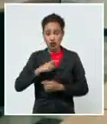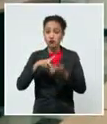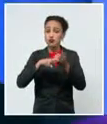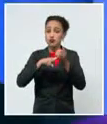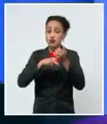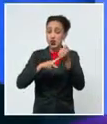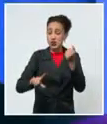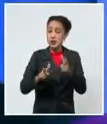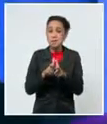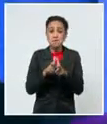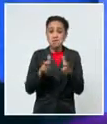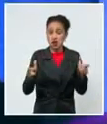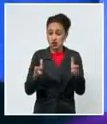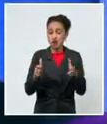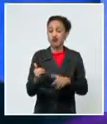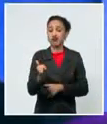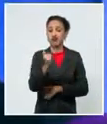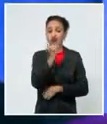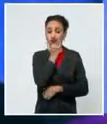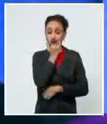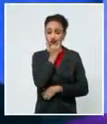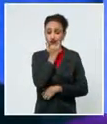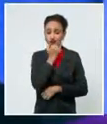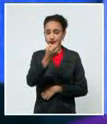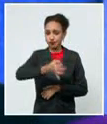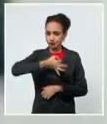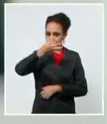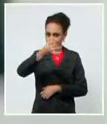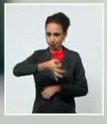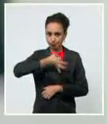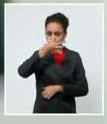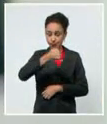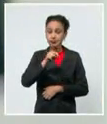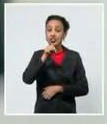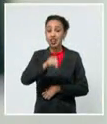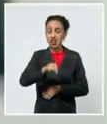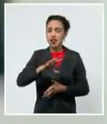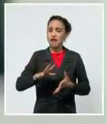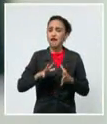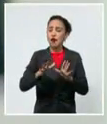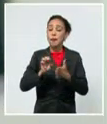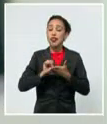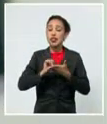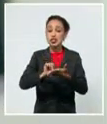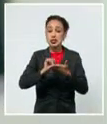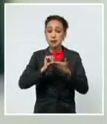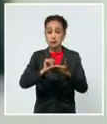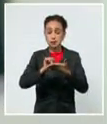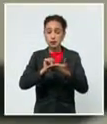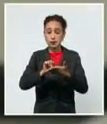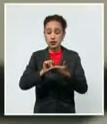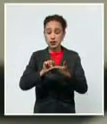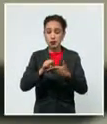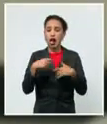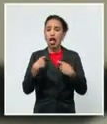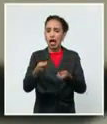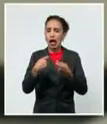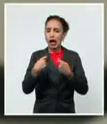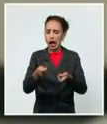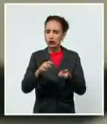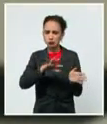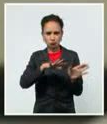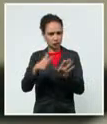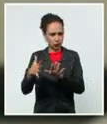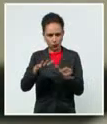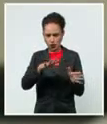provincias con mayores casos. Se explicó que en esa modalidad de servicio, el consumo promedio en una